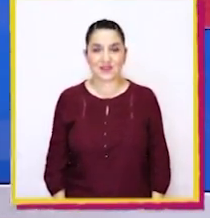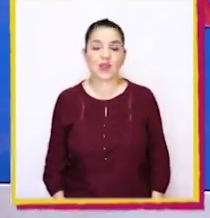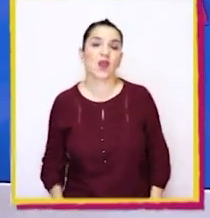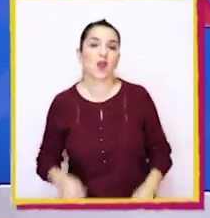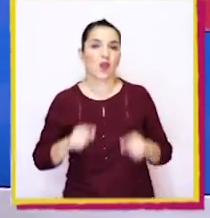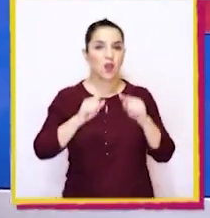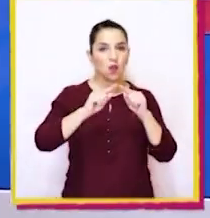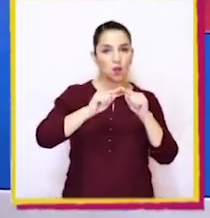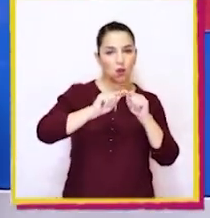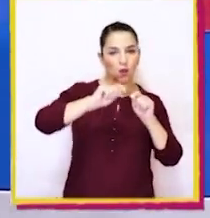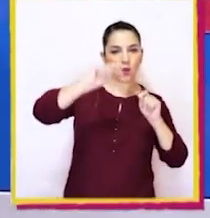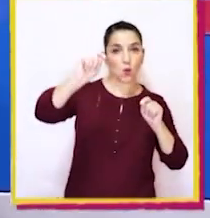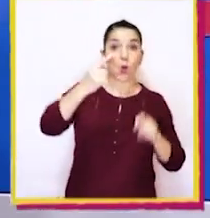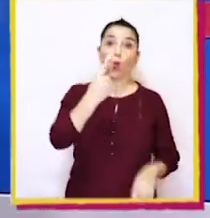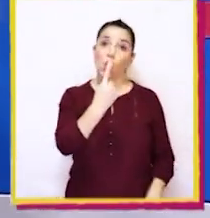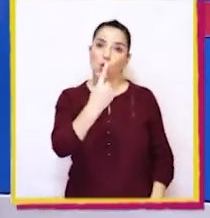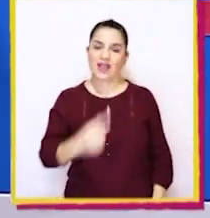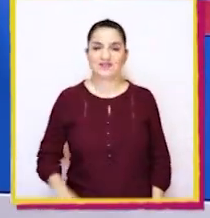Puse una.